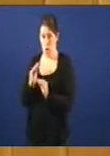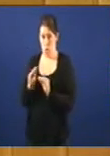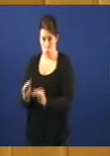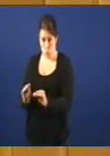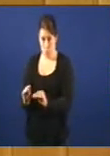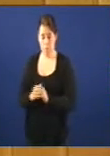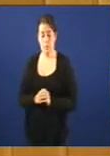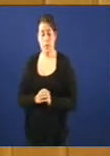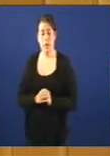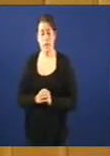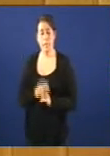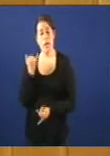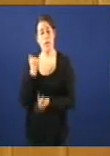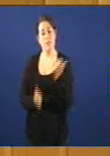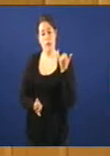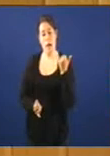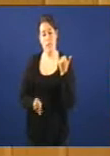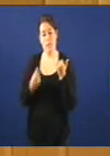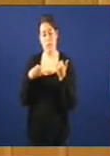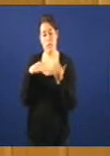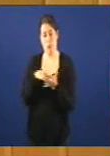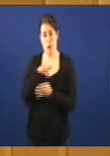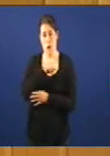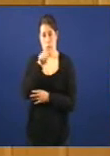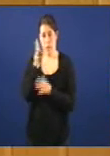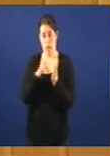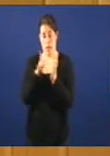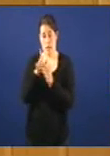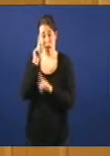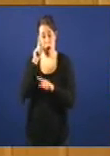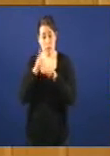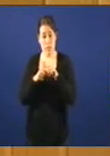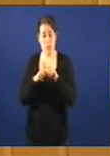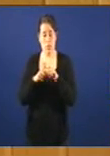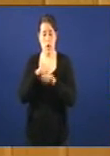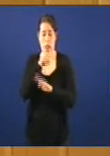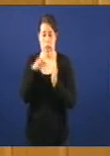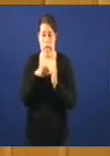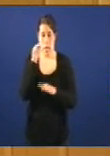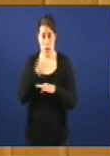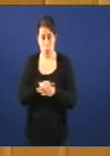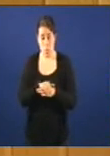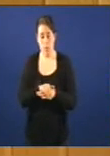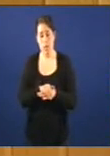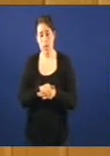Finalmente a intervención produciuse o día 11 de abril co objetivo de restablecer a legalidade e